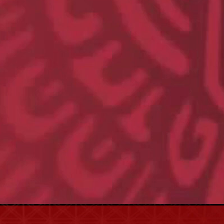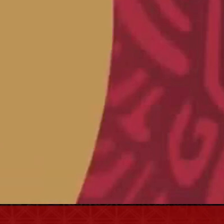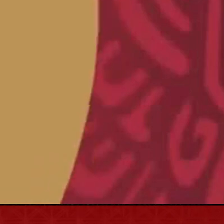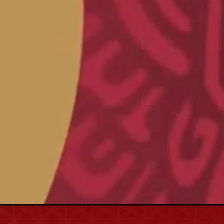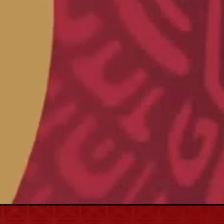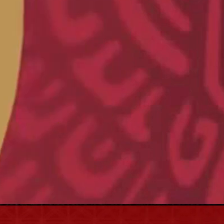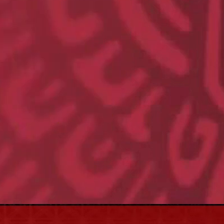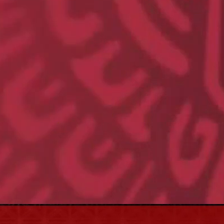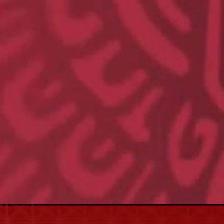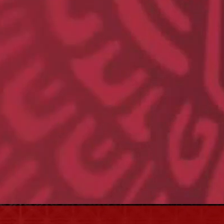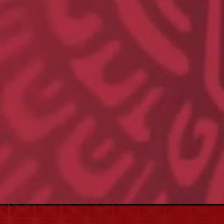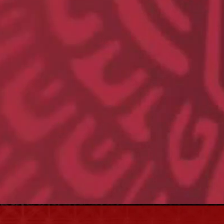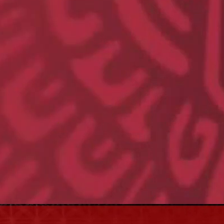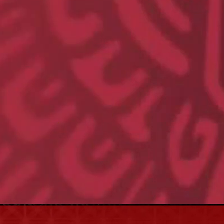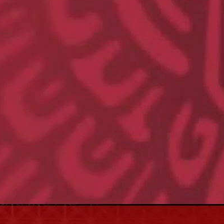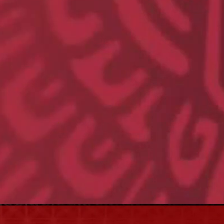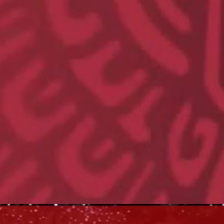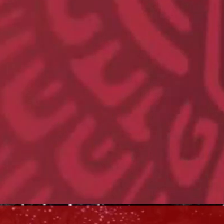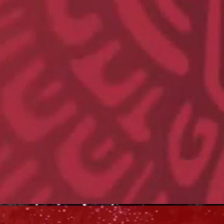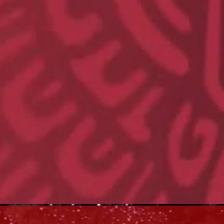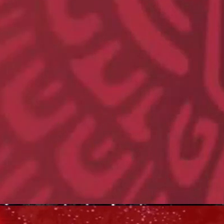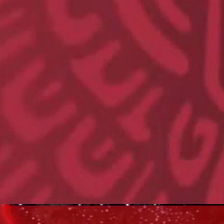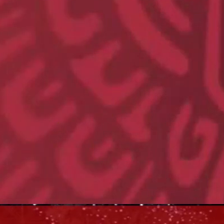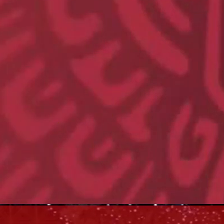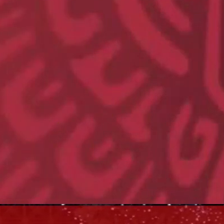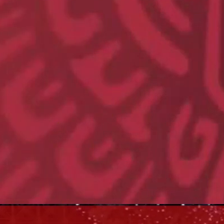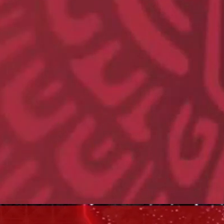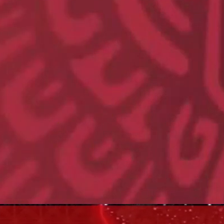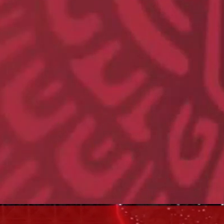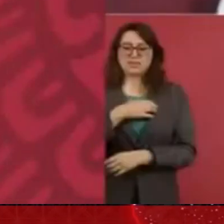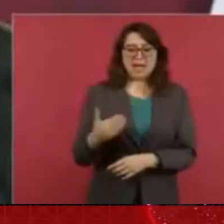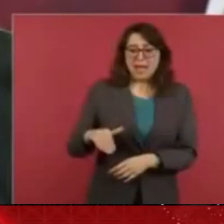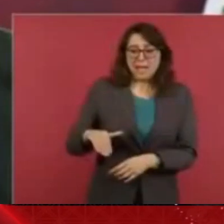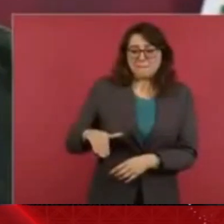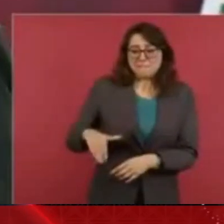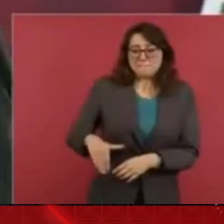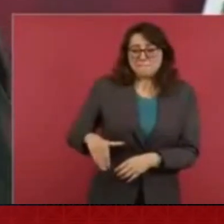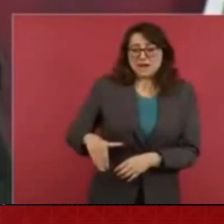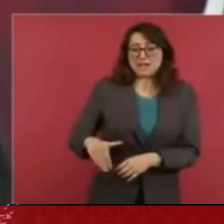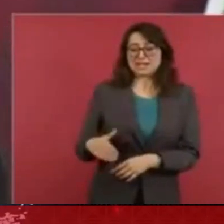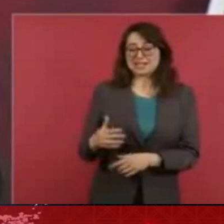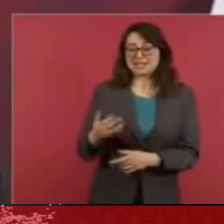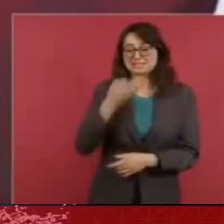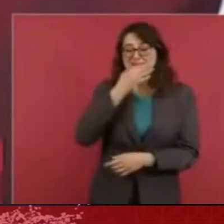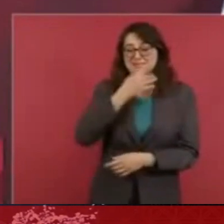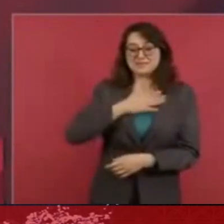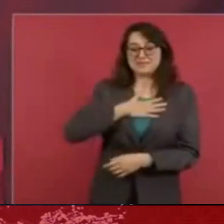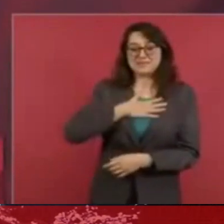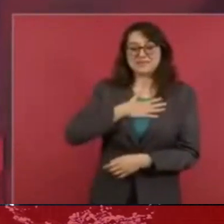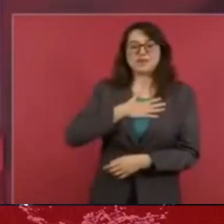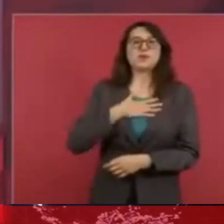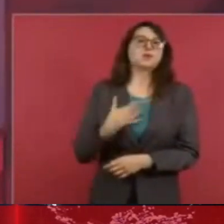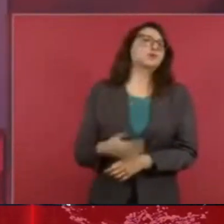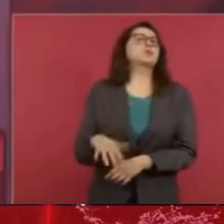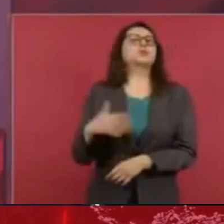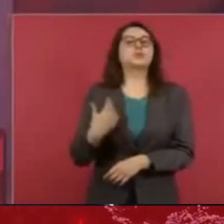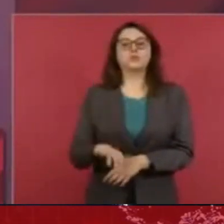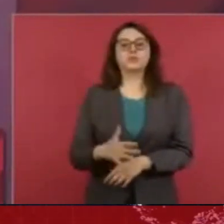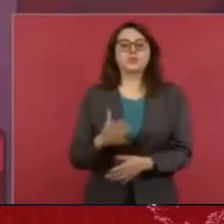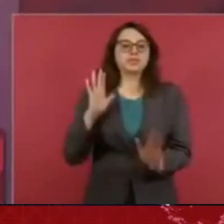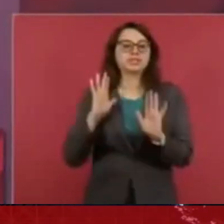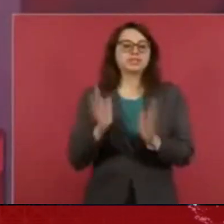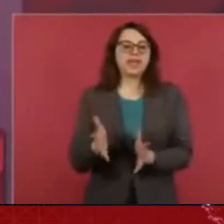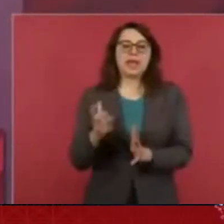asegurarán los programas sociales. Caban hace muy poco de aprobar el presupuesto para el año